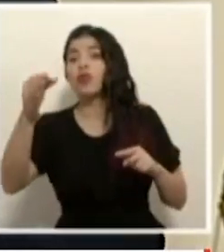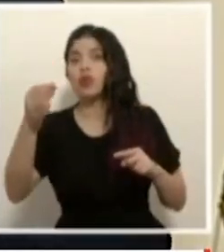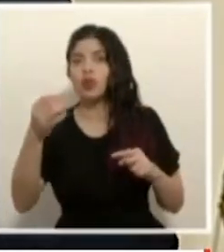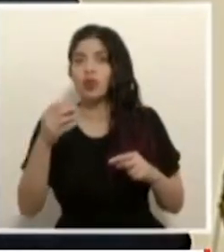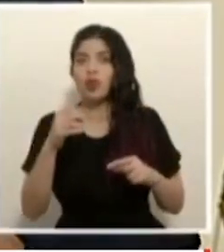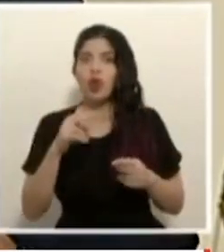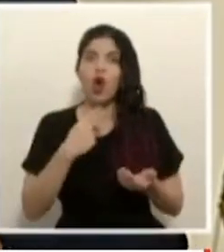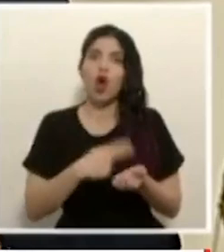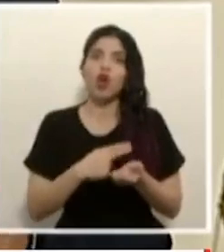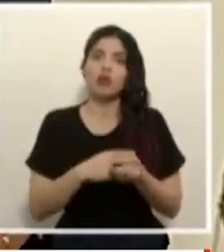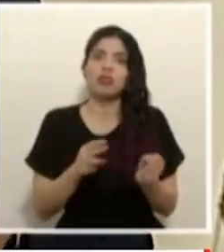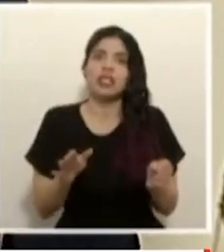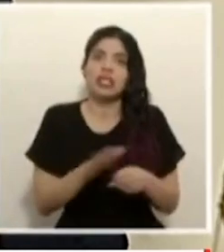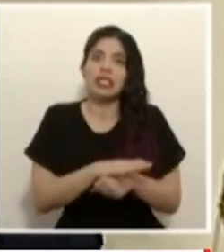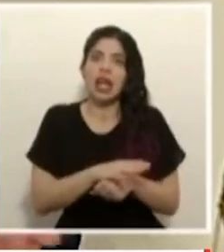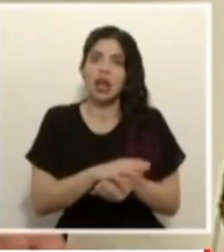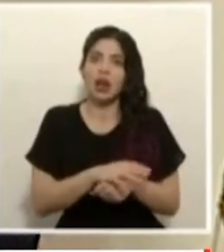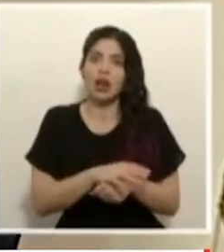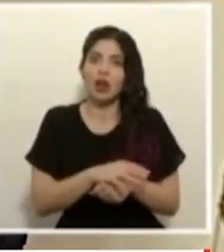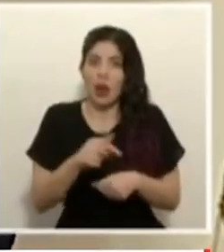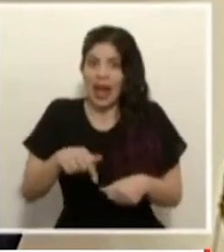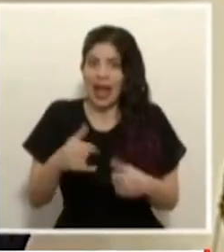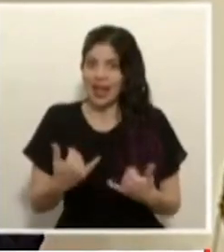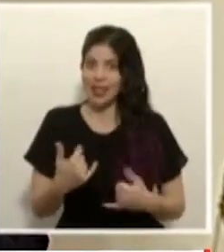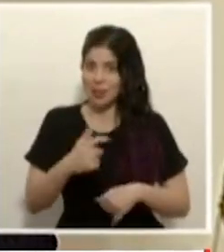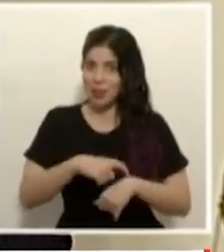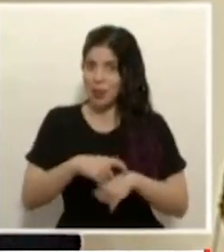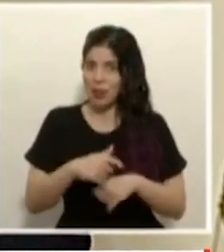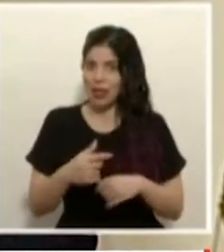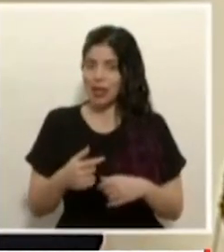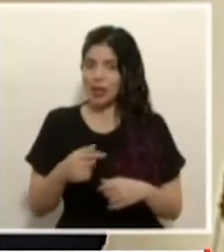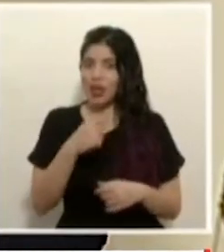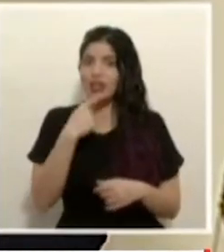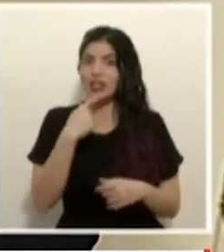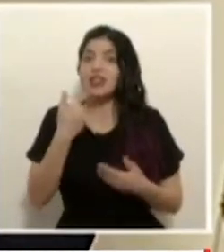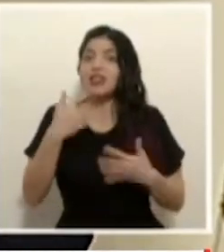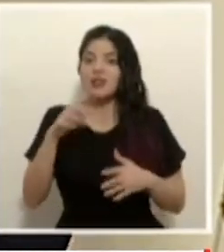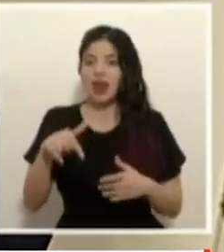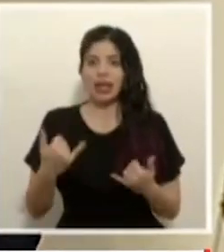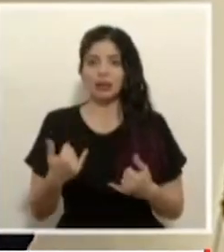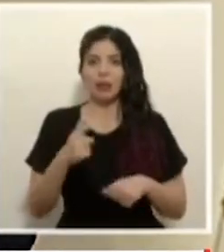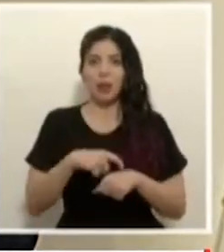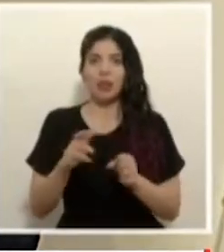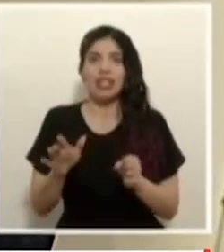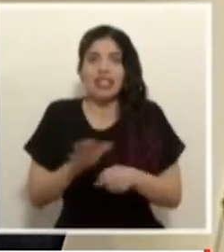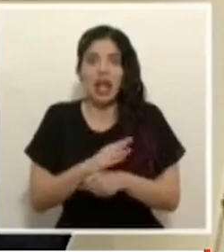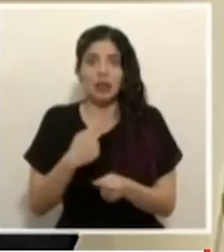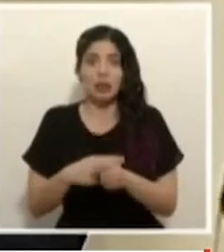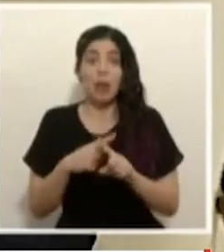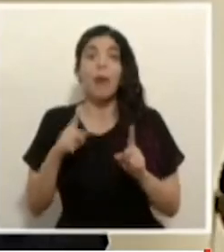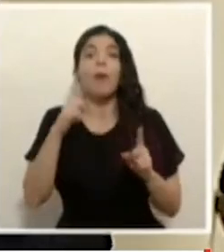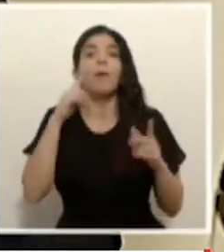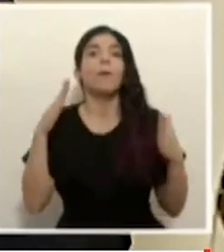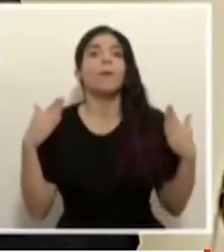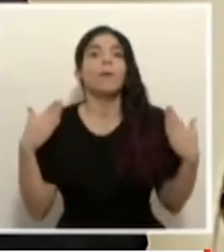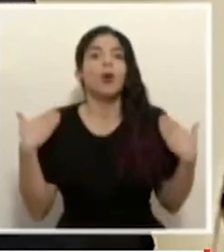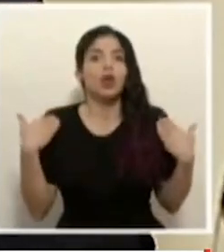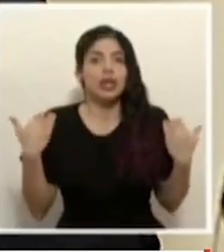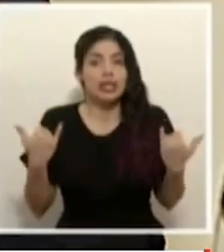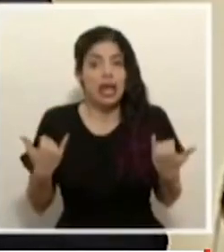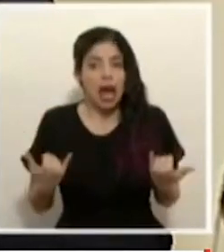saturación hospitalaria a este punto cerca de este punto dichosamente no tenemos a hoy